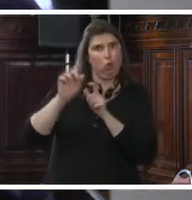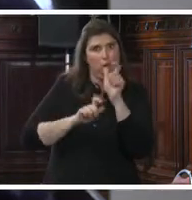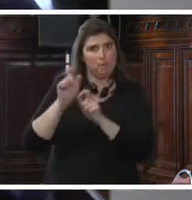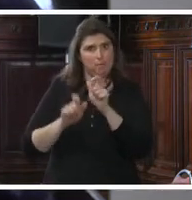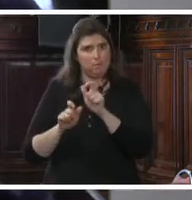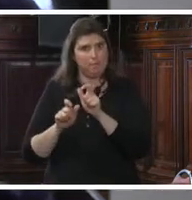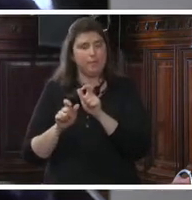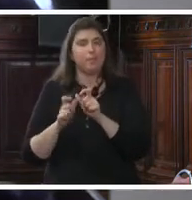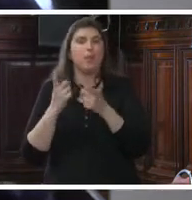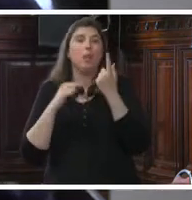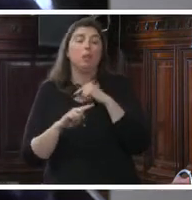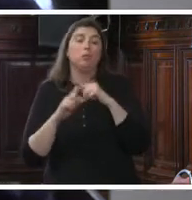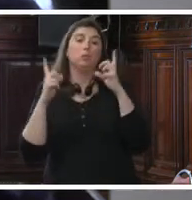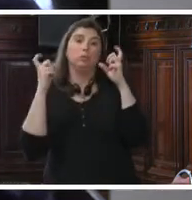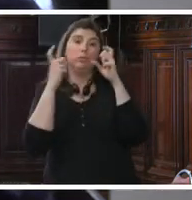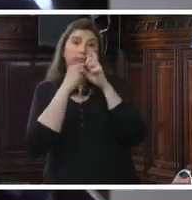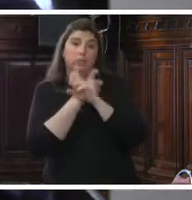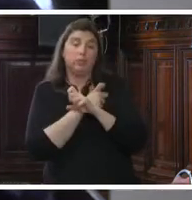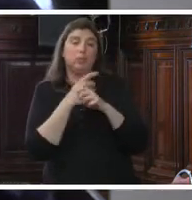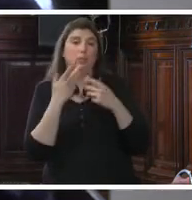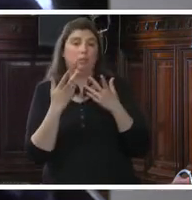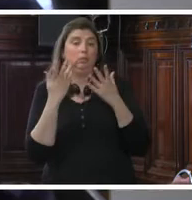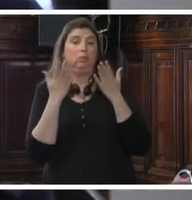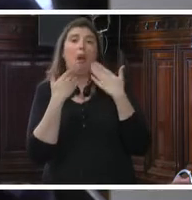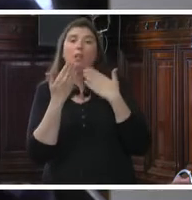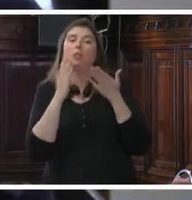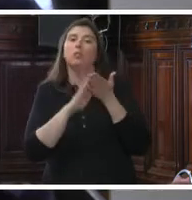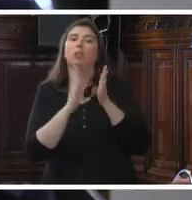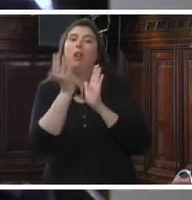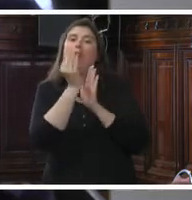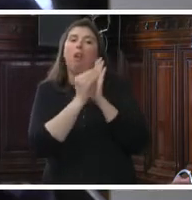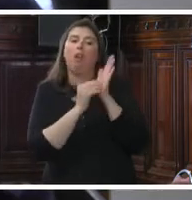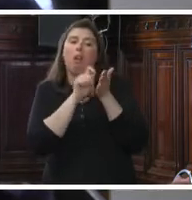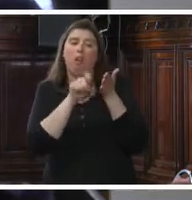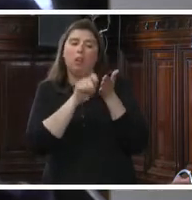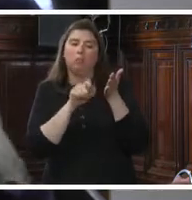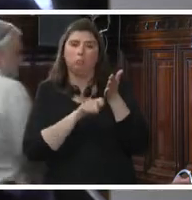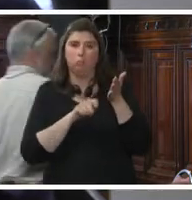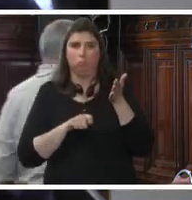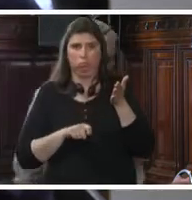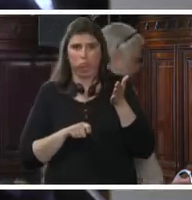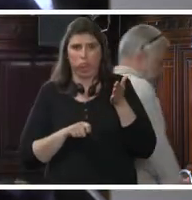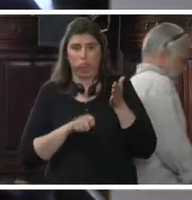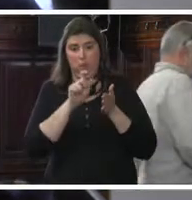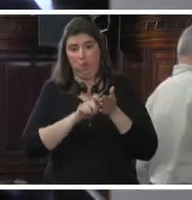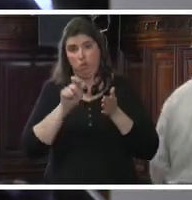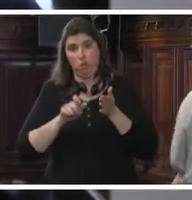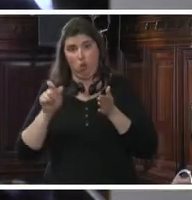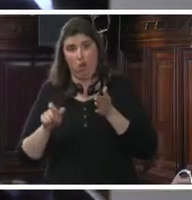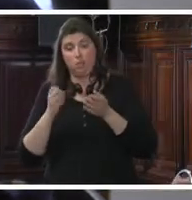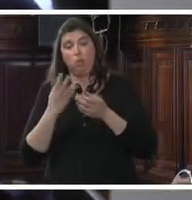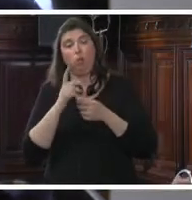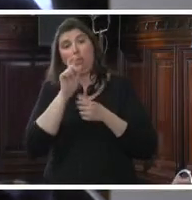hablar de registro y subregistro cuando las personas que menos acceso